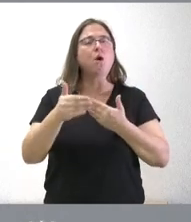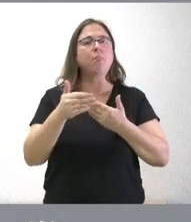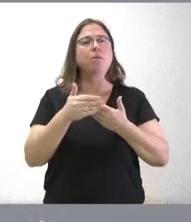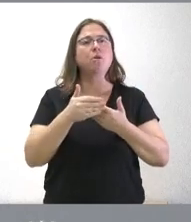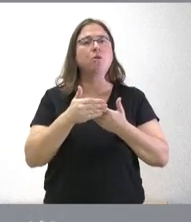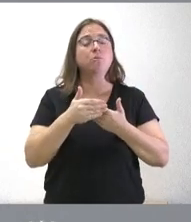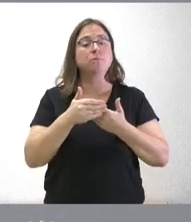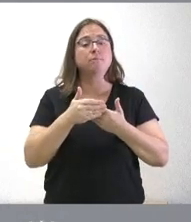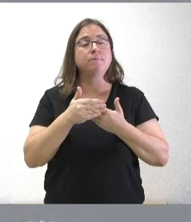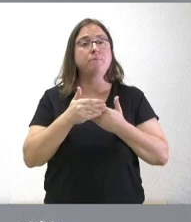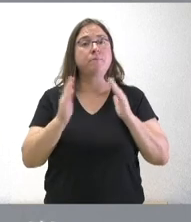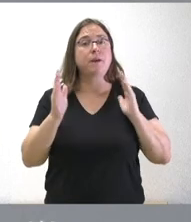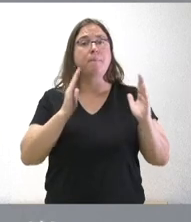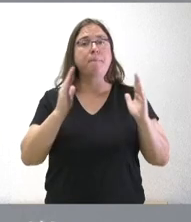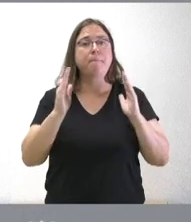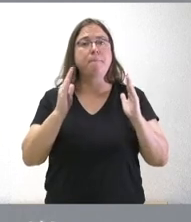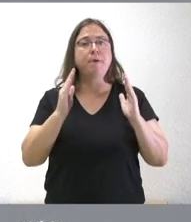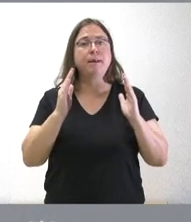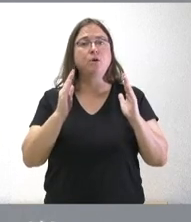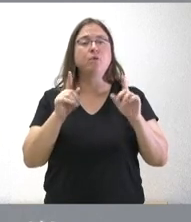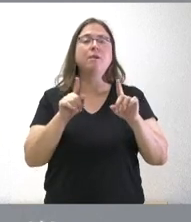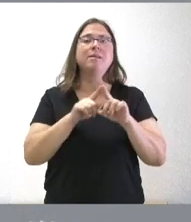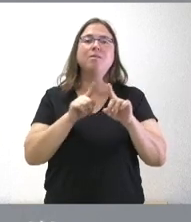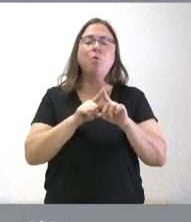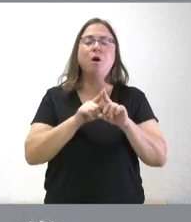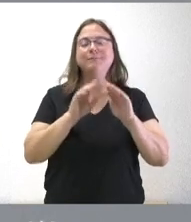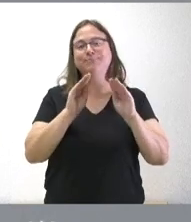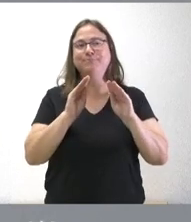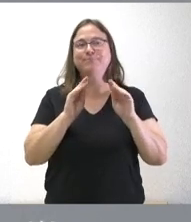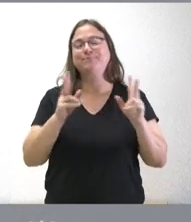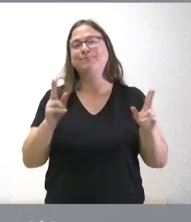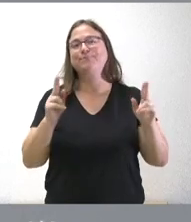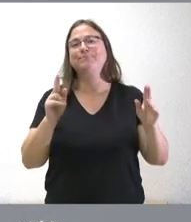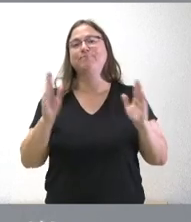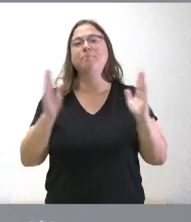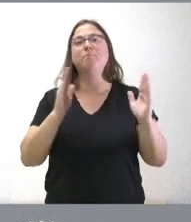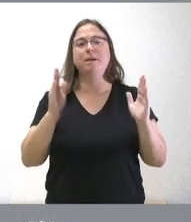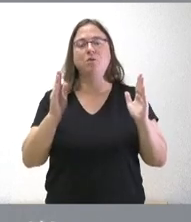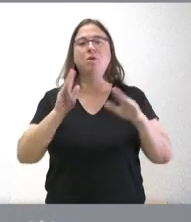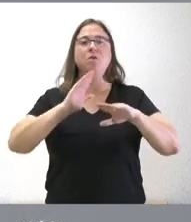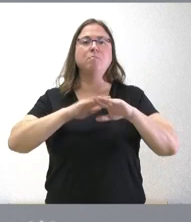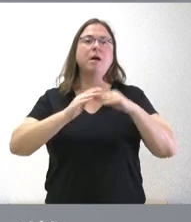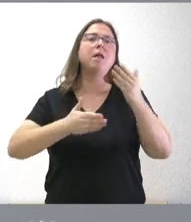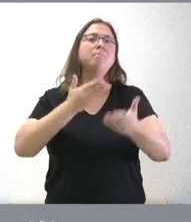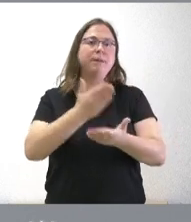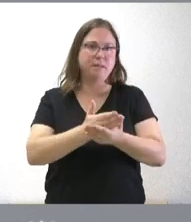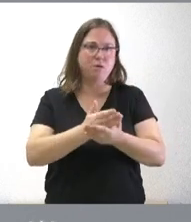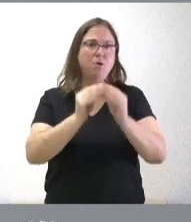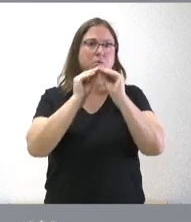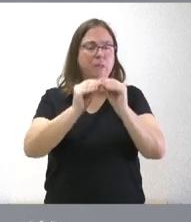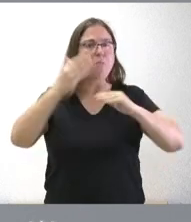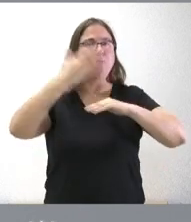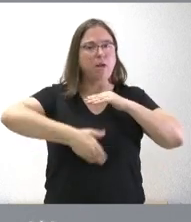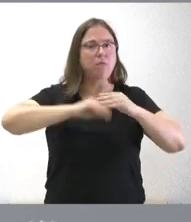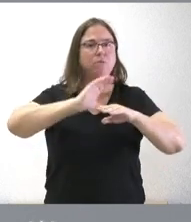concluyera el periodo como consecuencia de esa ventana que se abría para formular esta petición lo hicimos en plazo